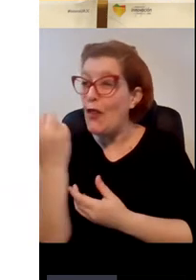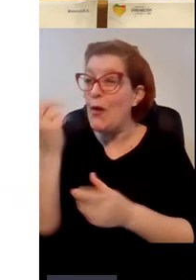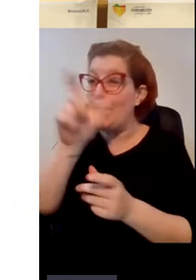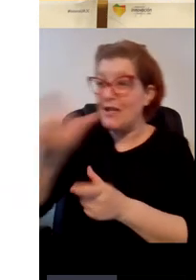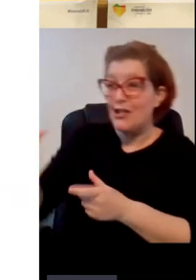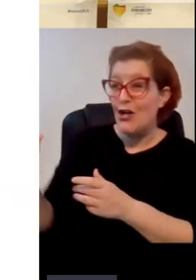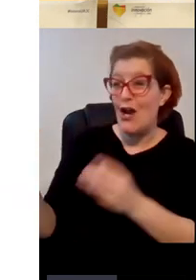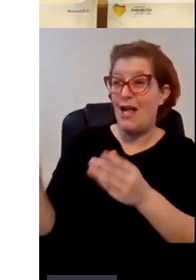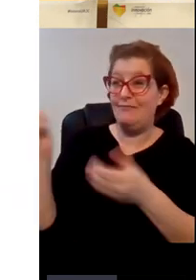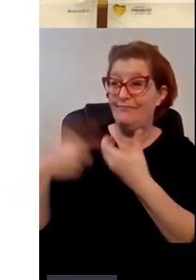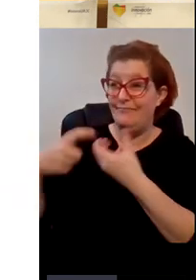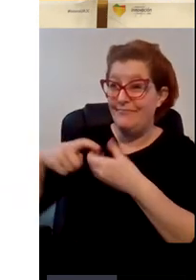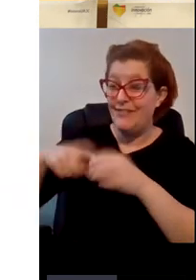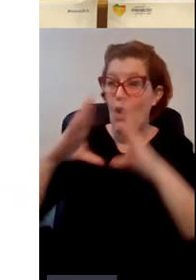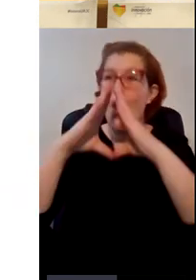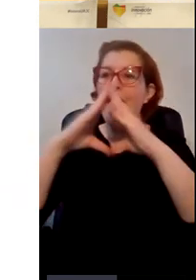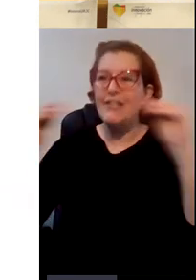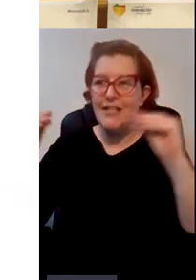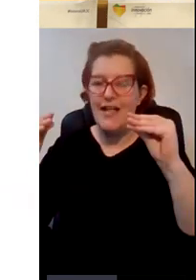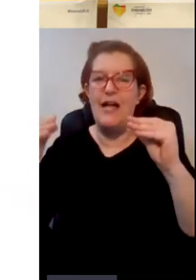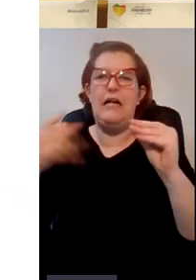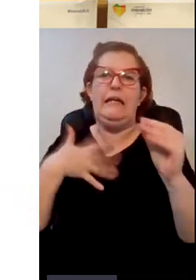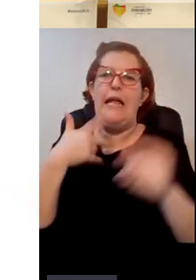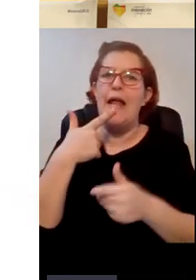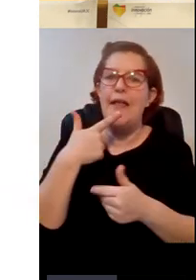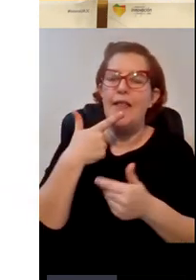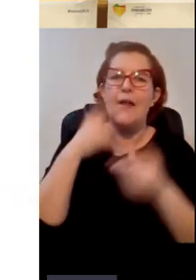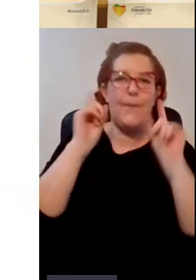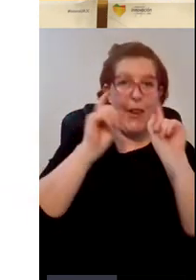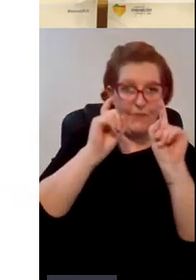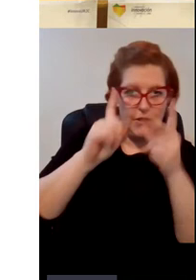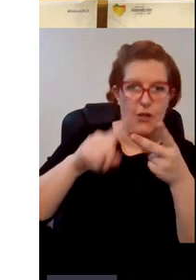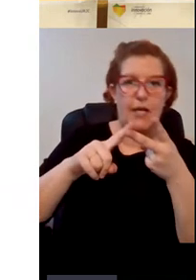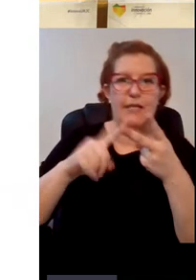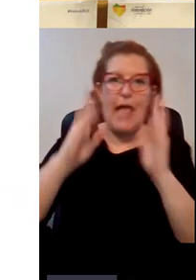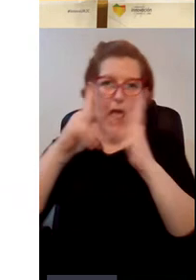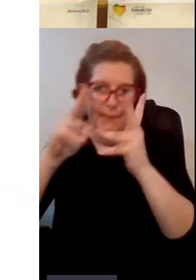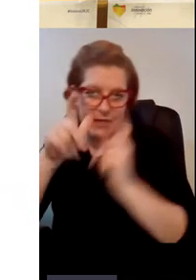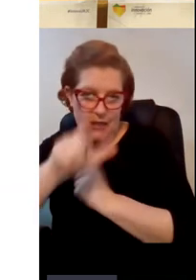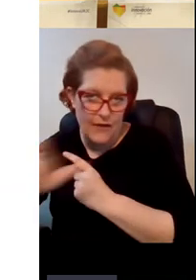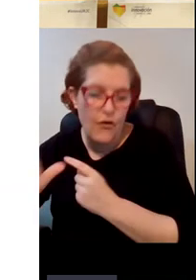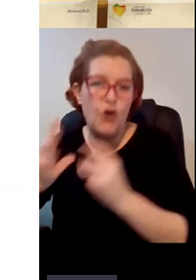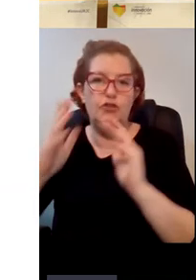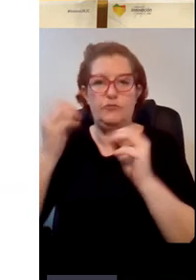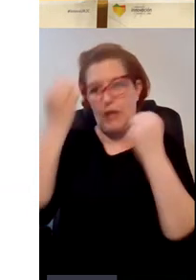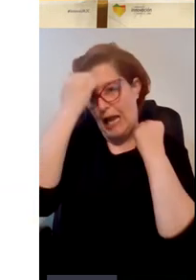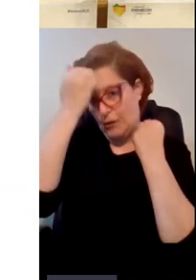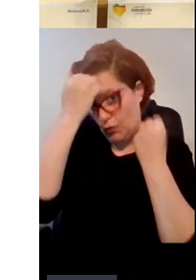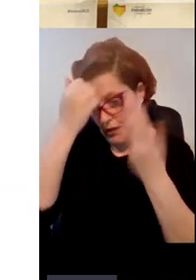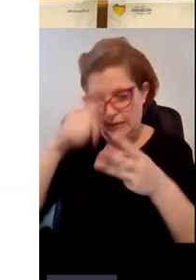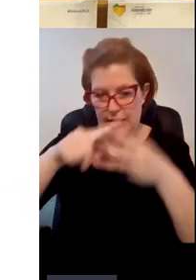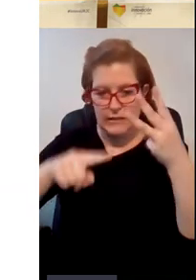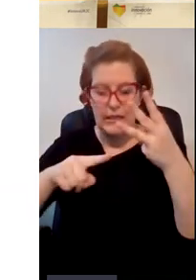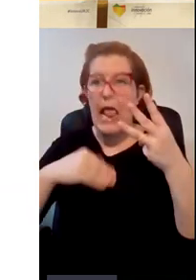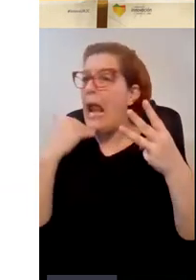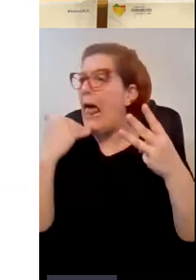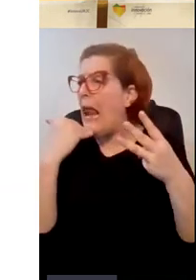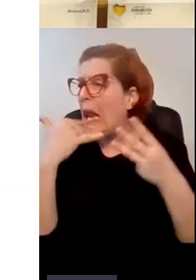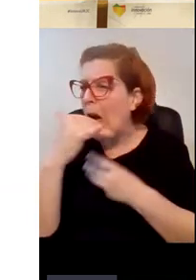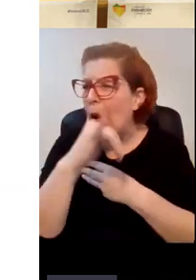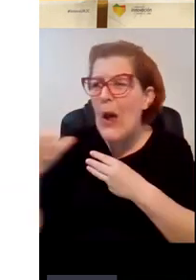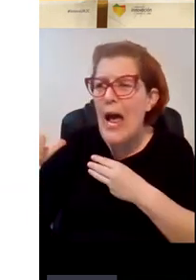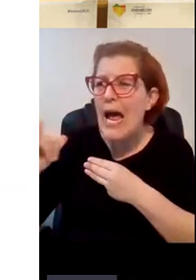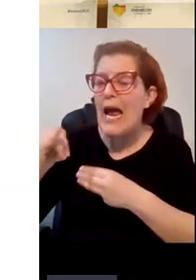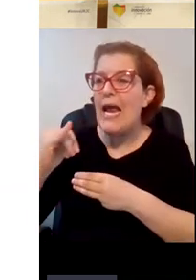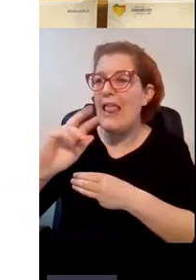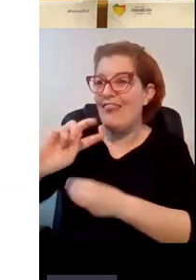universitaria y nos estamos refiriendo a profesores, administrativos o estudiantes que tengan cualquier tipo de